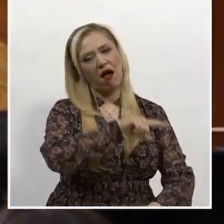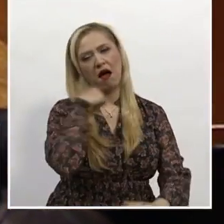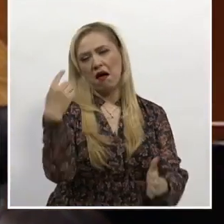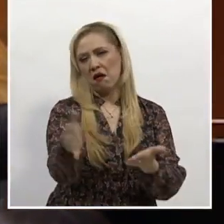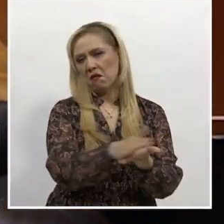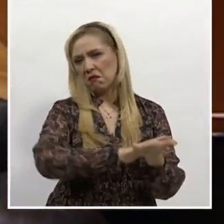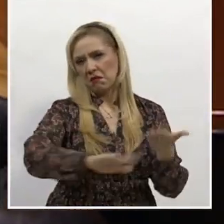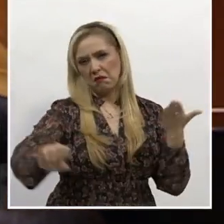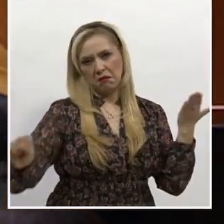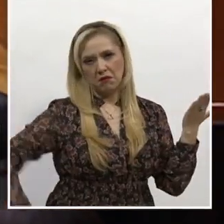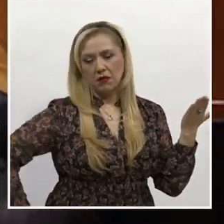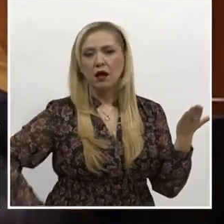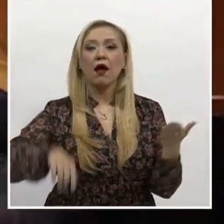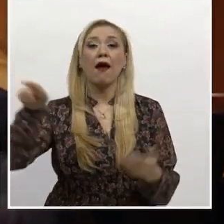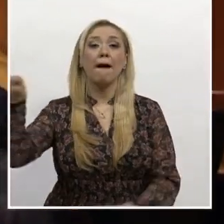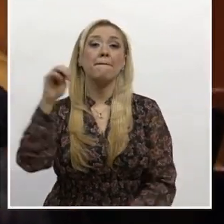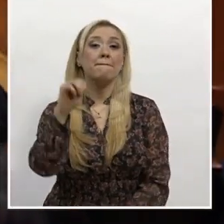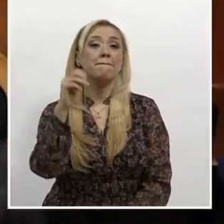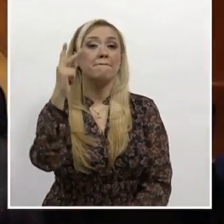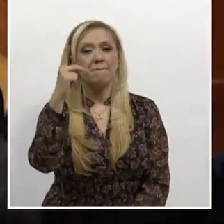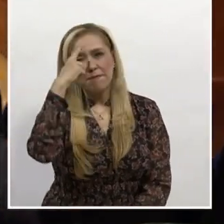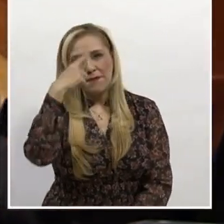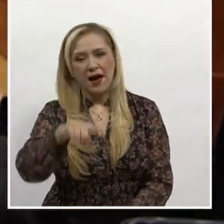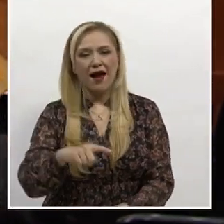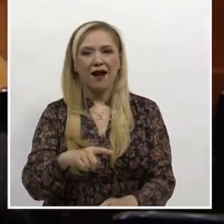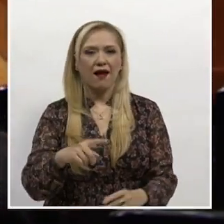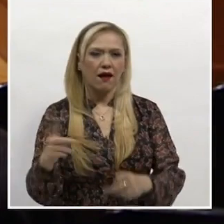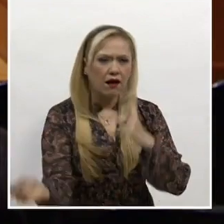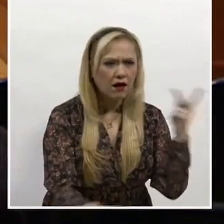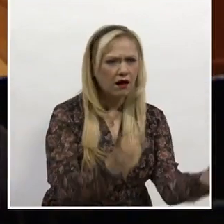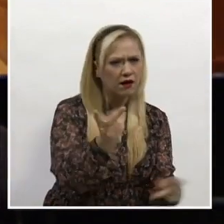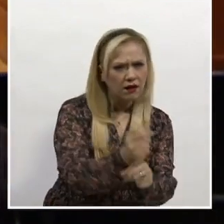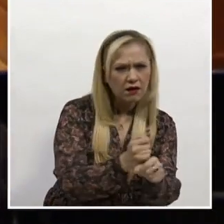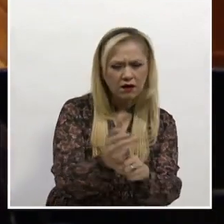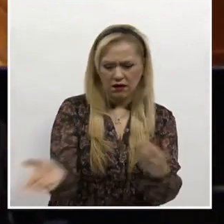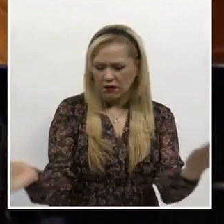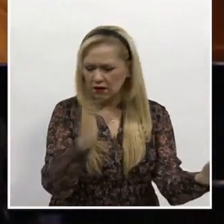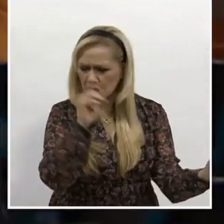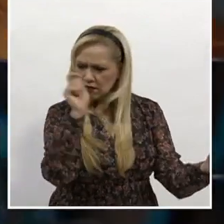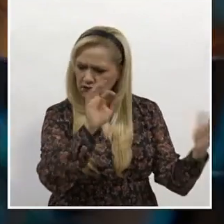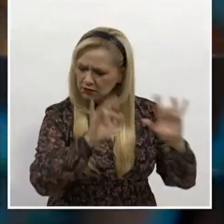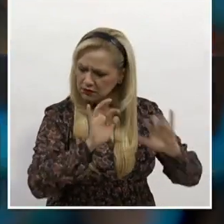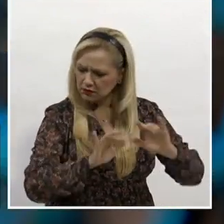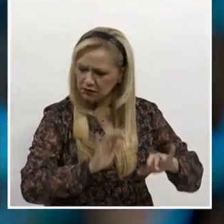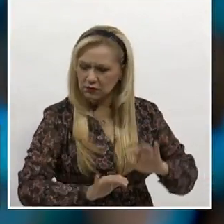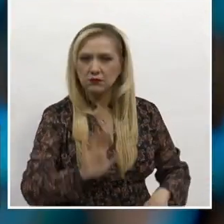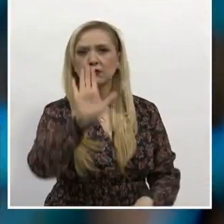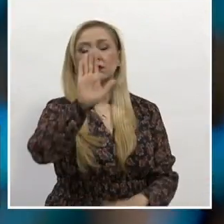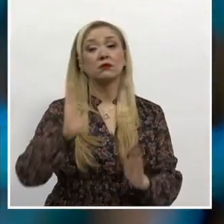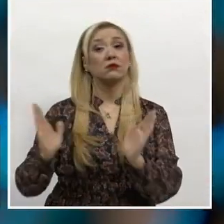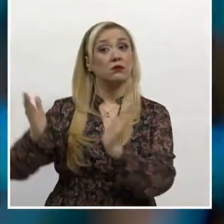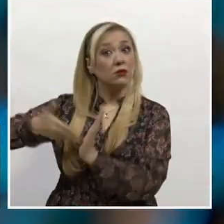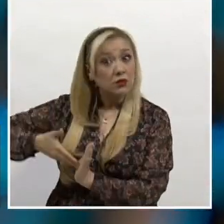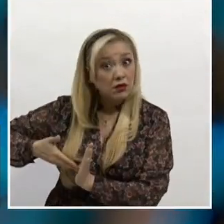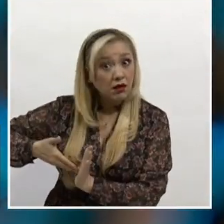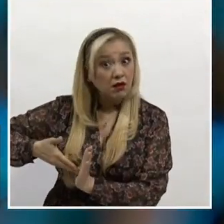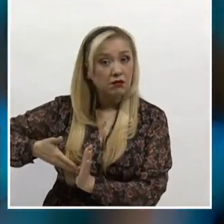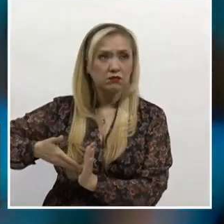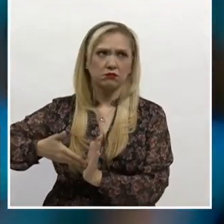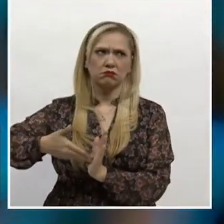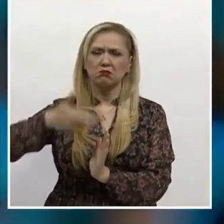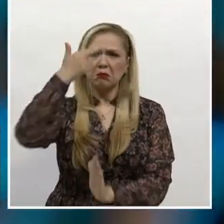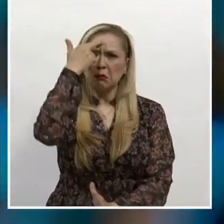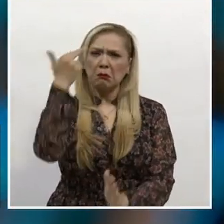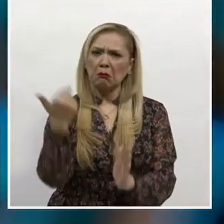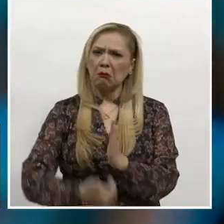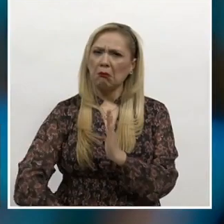que preveía que el Ministerio Público en la averiguación previa y los tribunales podrían emplear la multa como medida de apremio, no viola los derechos al debido